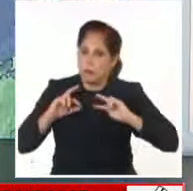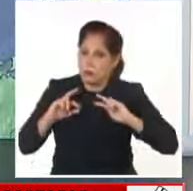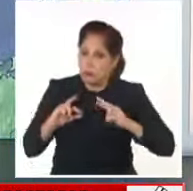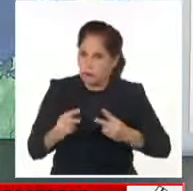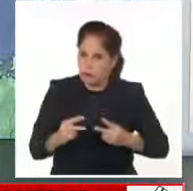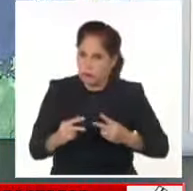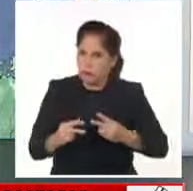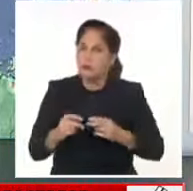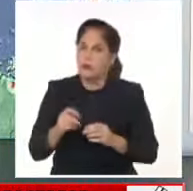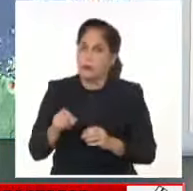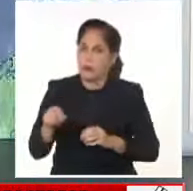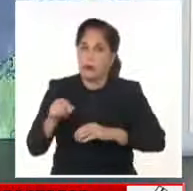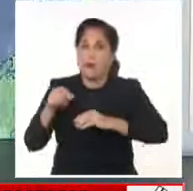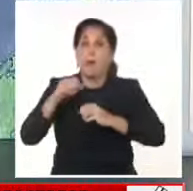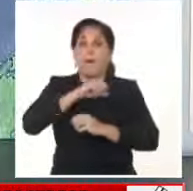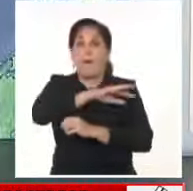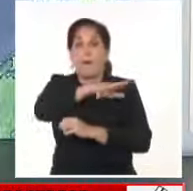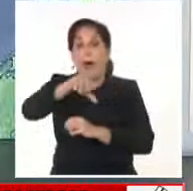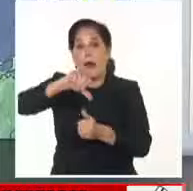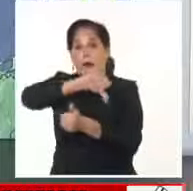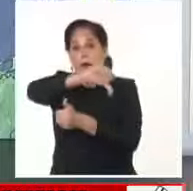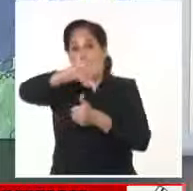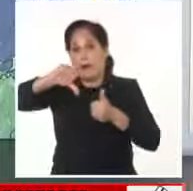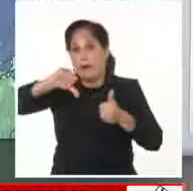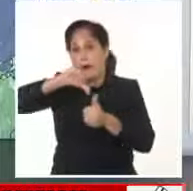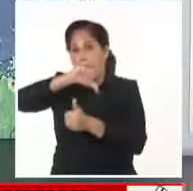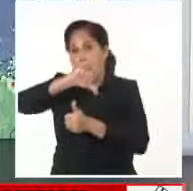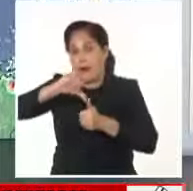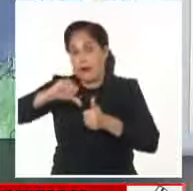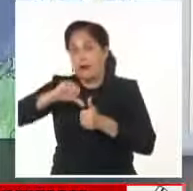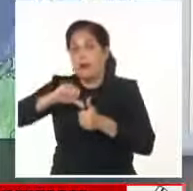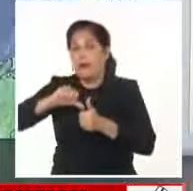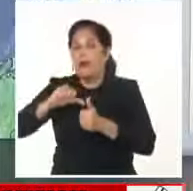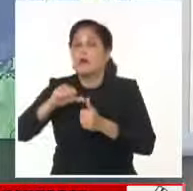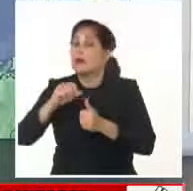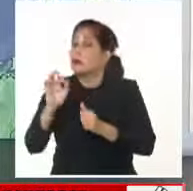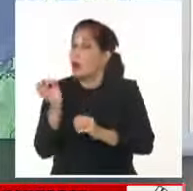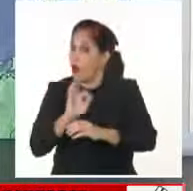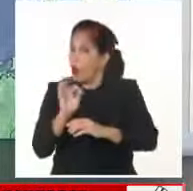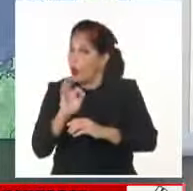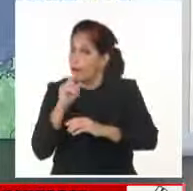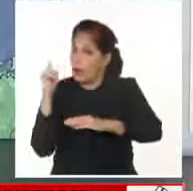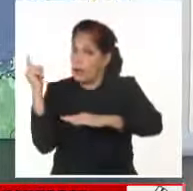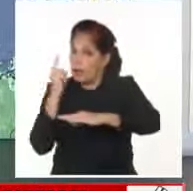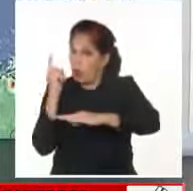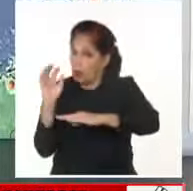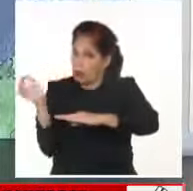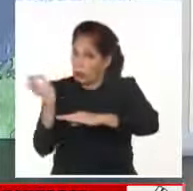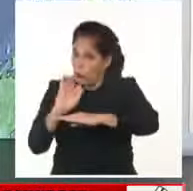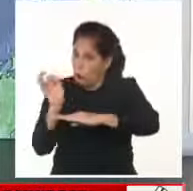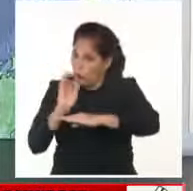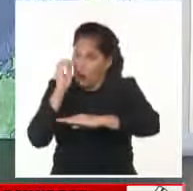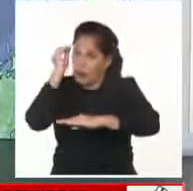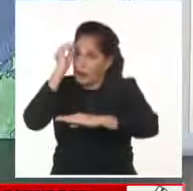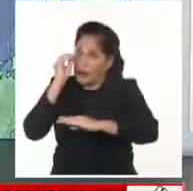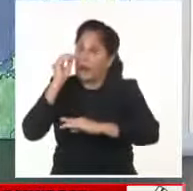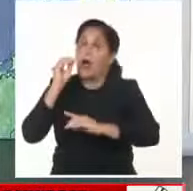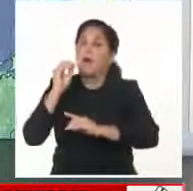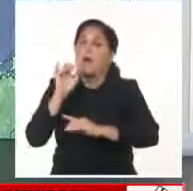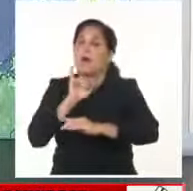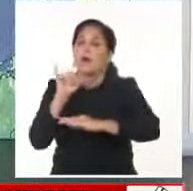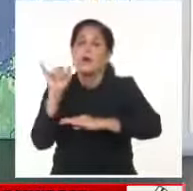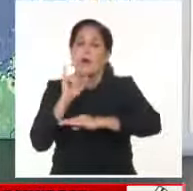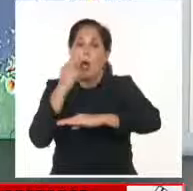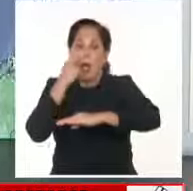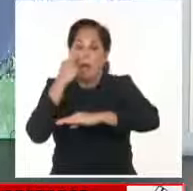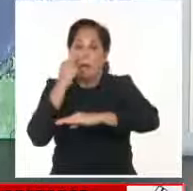tenemos en el Mar Caribe la depresión tropical 18, un organismo que por su pronóstico y su futura trayectoria